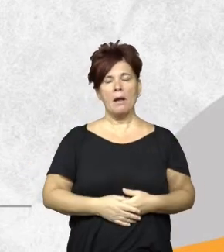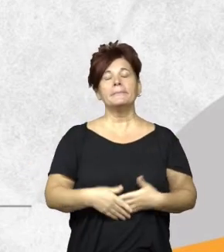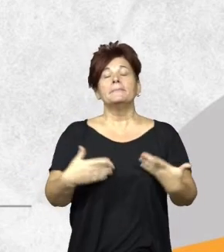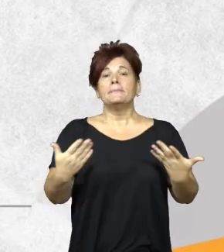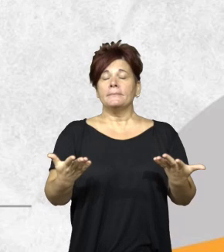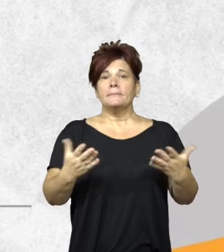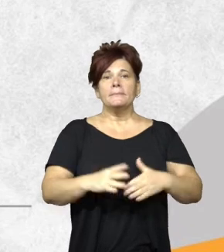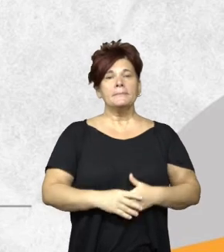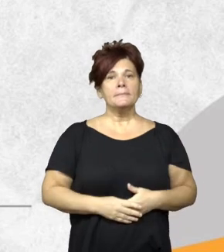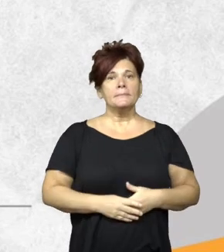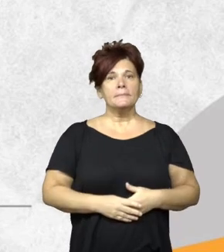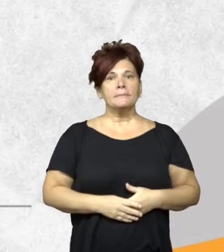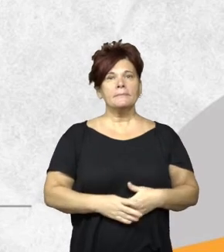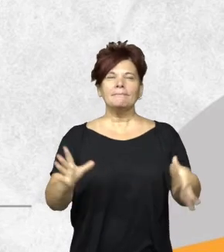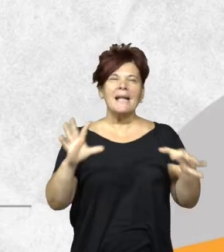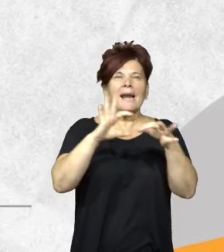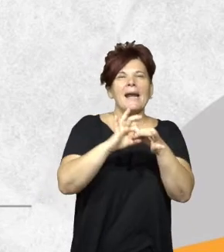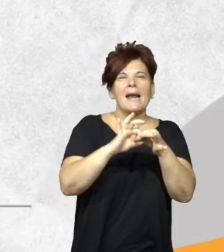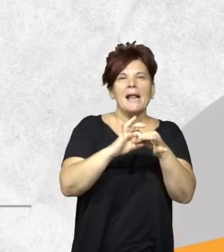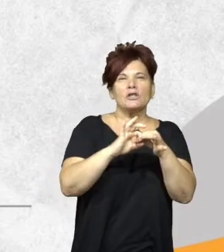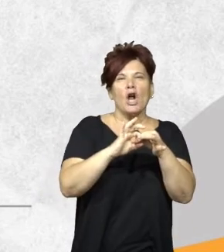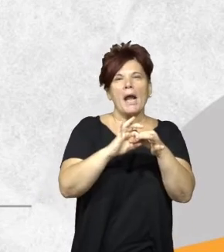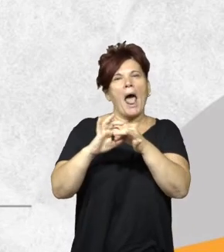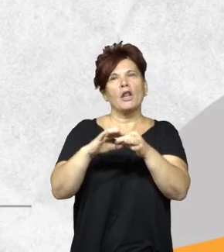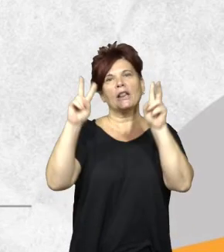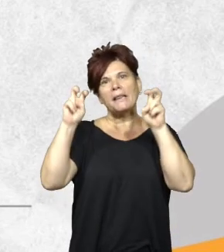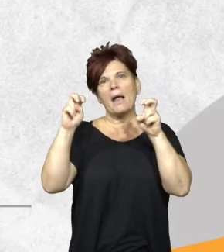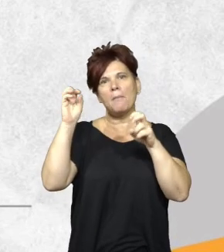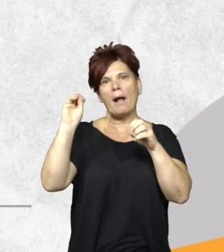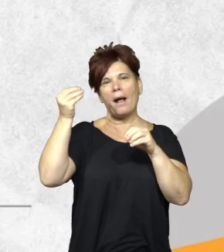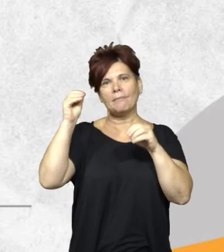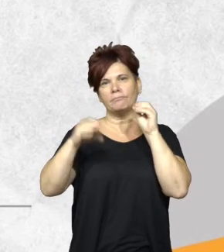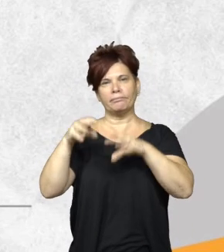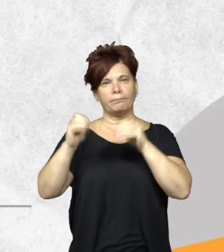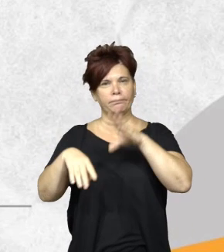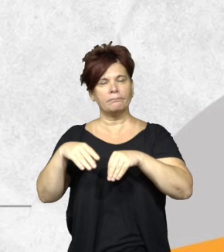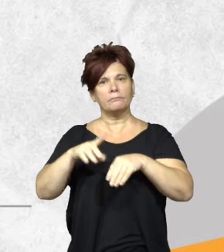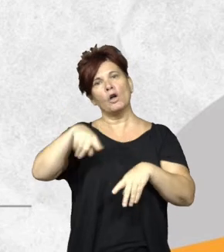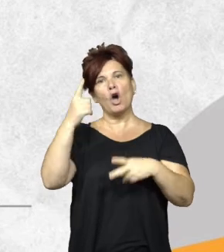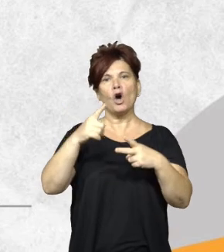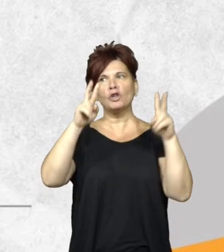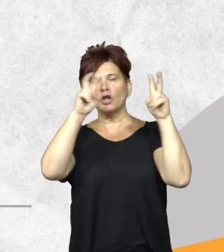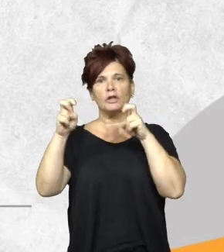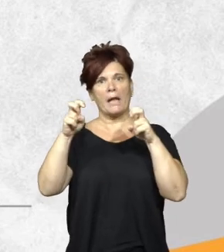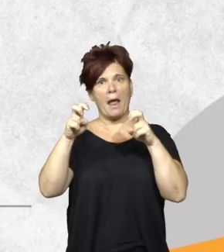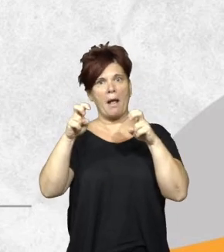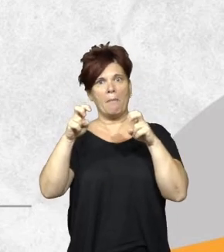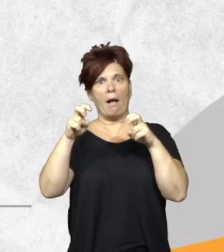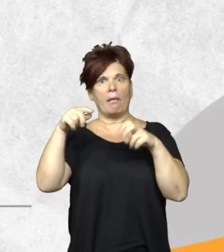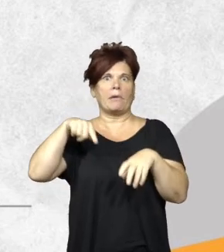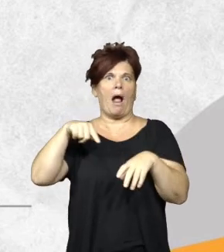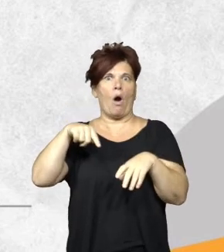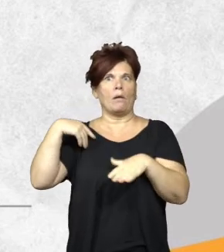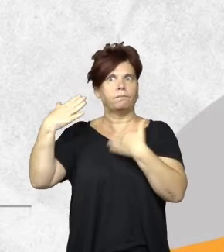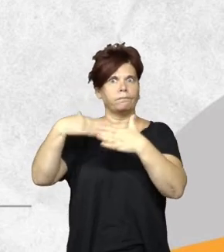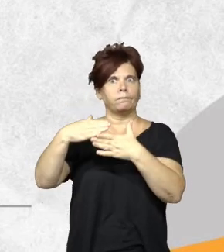Bueno, es un poco relacionado con los residuos. Y por otro lado, un tema muy en boga en la provincia de Jujuy y en el